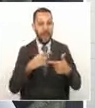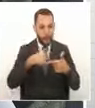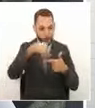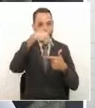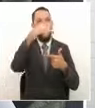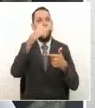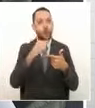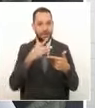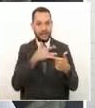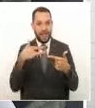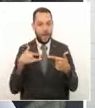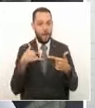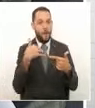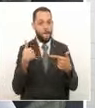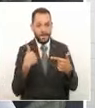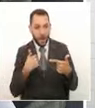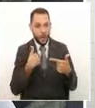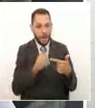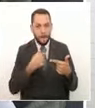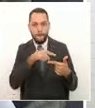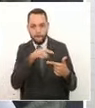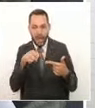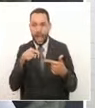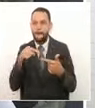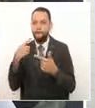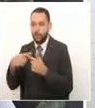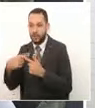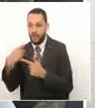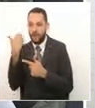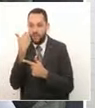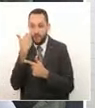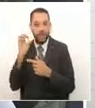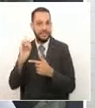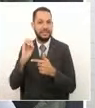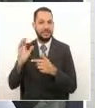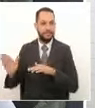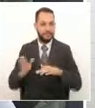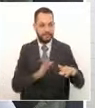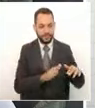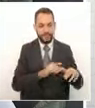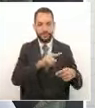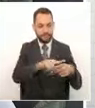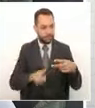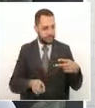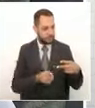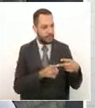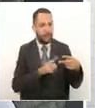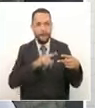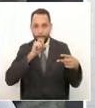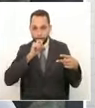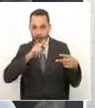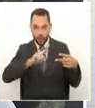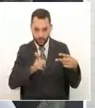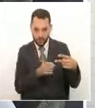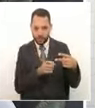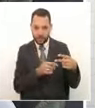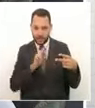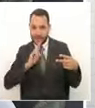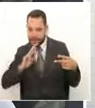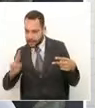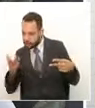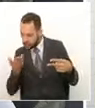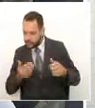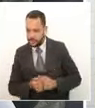son, es una excelente noticia en este momento para el departamento. No se me ha olvidado la segunda pregunta del televidente. Ahora sí su respuesta. Listo.